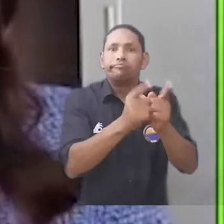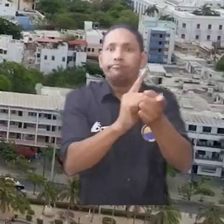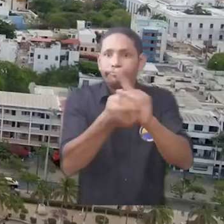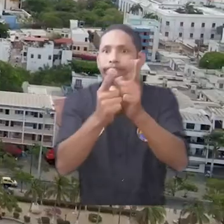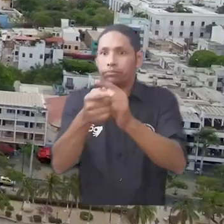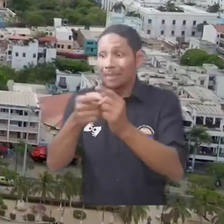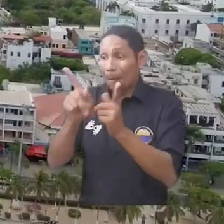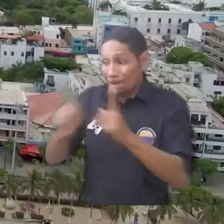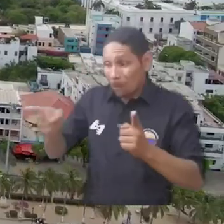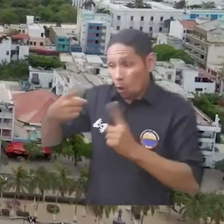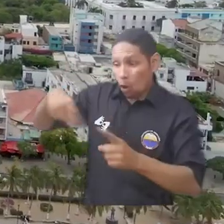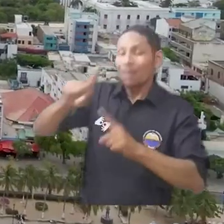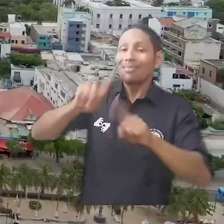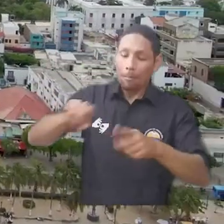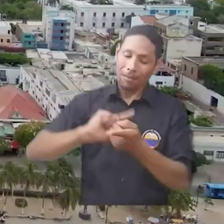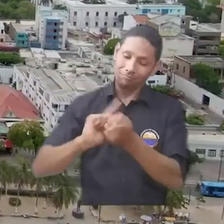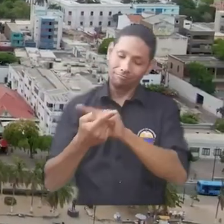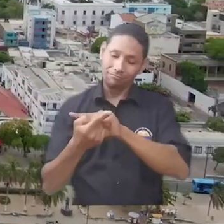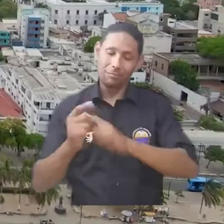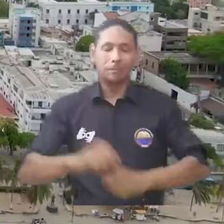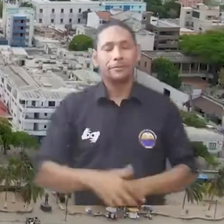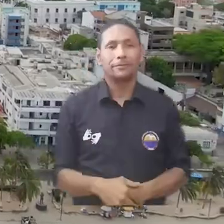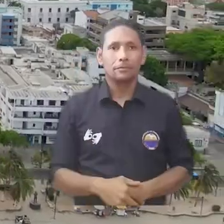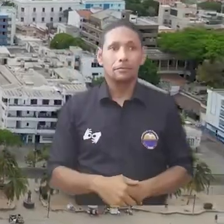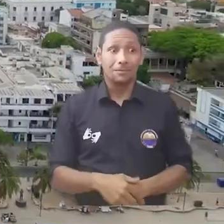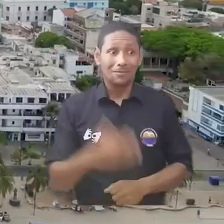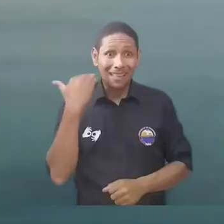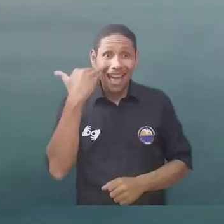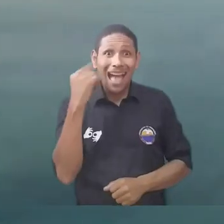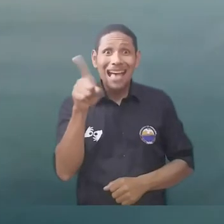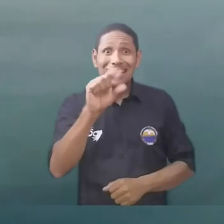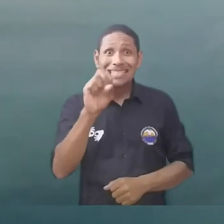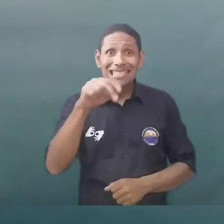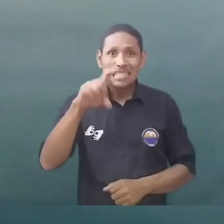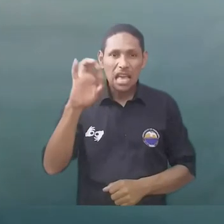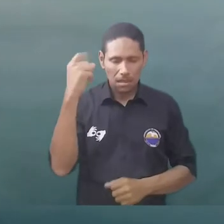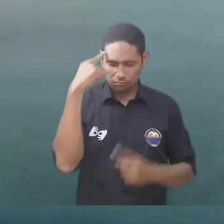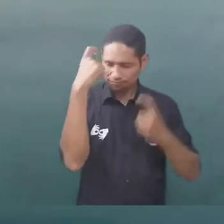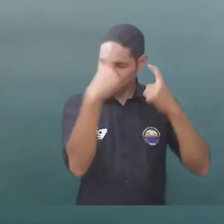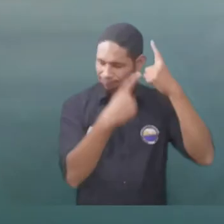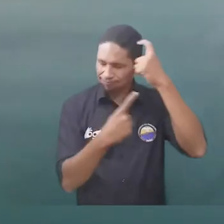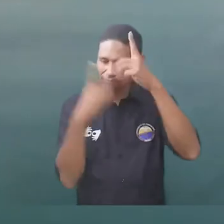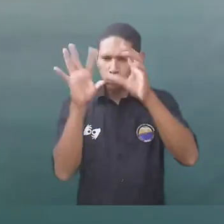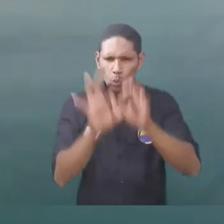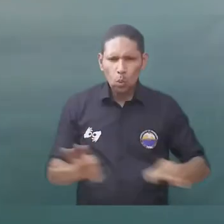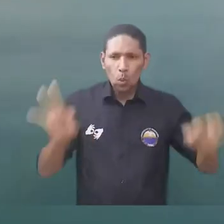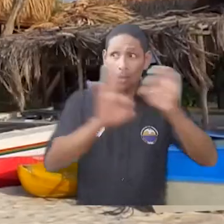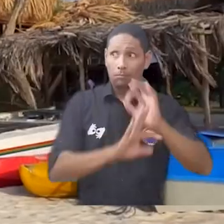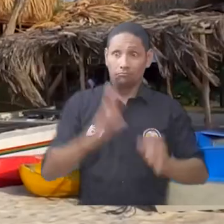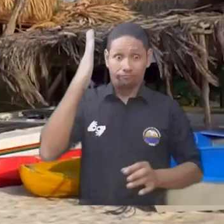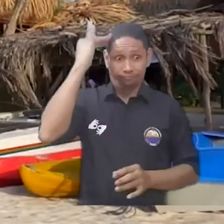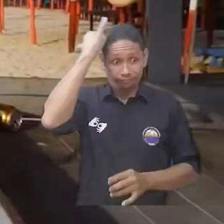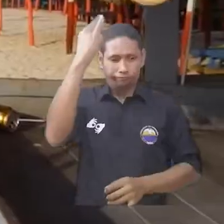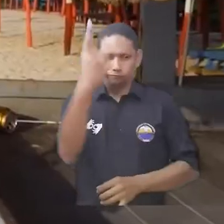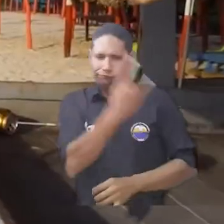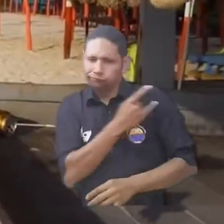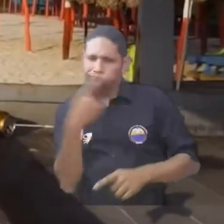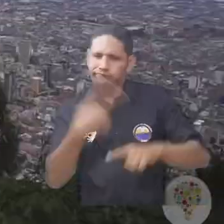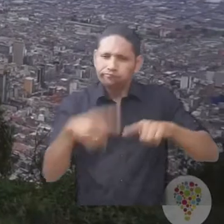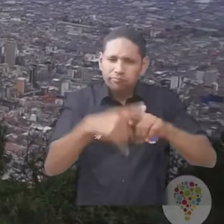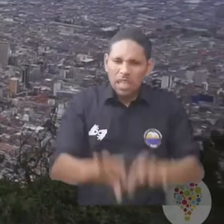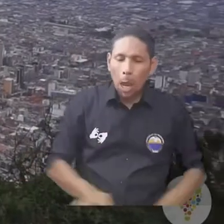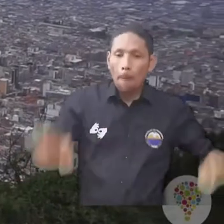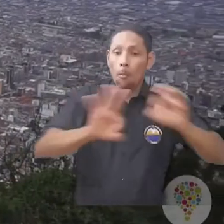cambiado. La invitada tomó el escenario para reflexionar acerca del papel que debe tener la academia en la reactivación del turismo en las diferentes